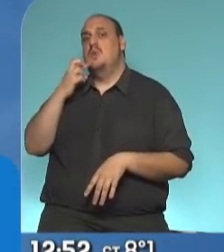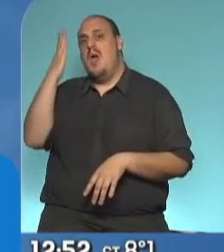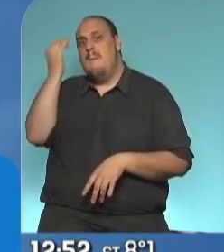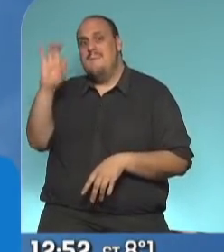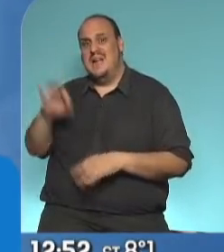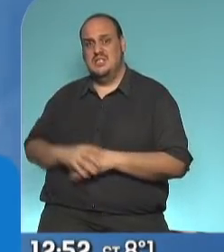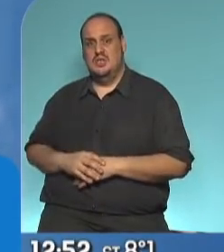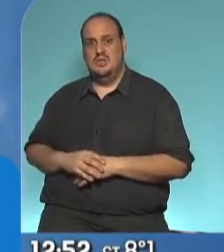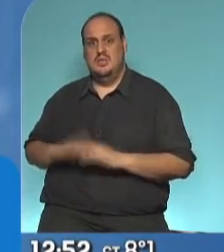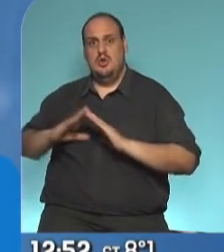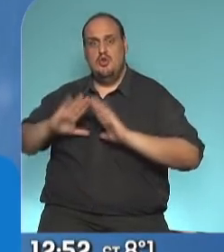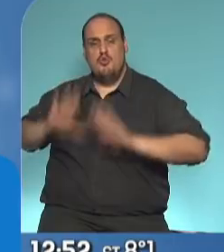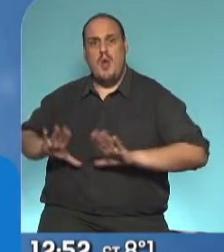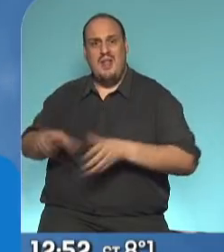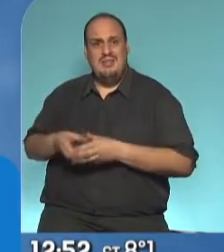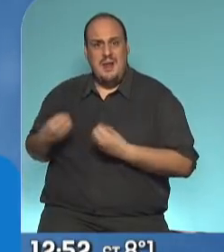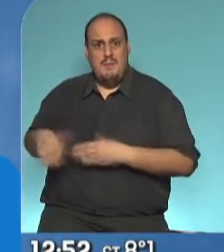cuando empezó la cuarentena.